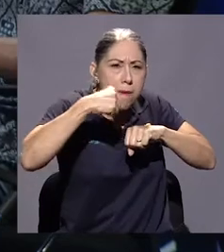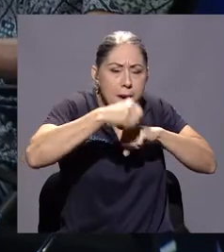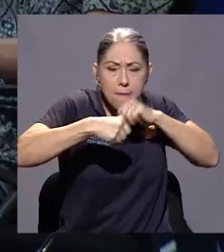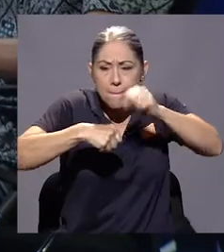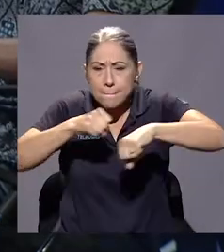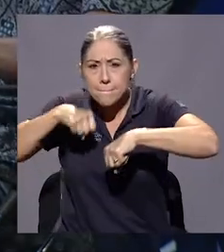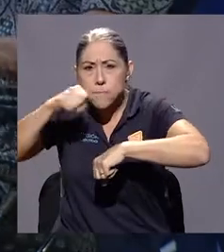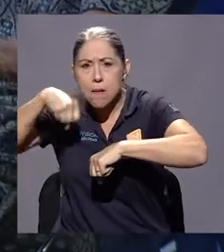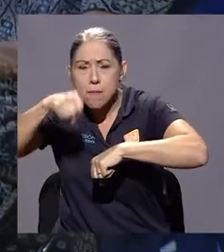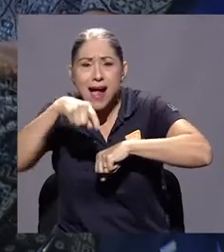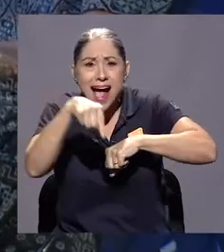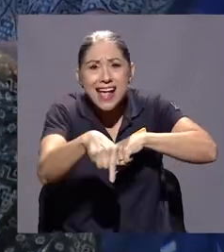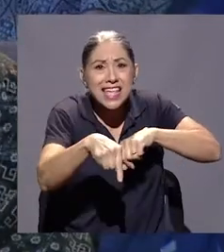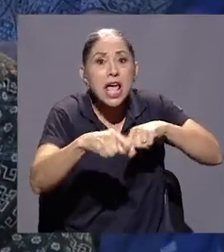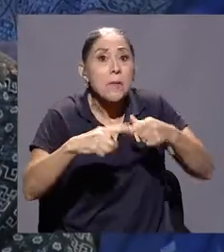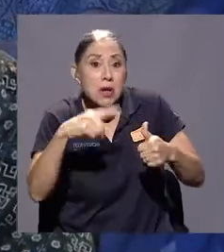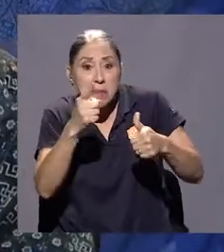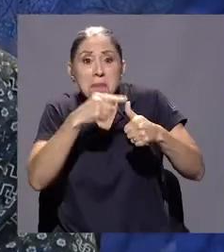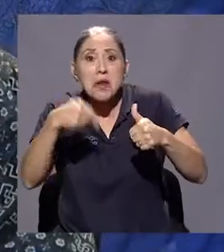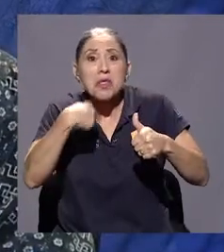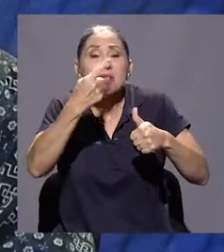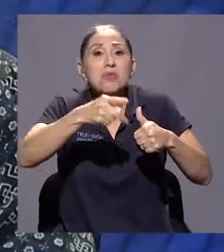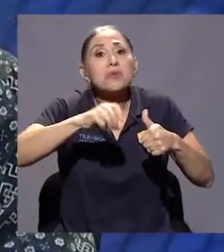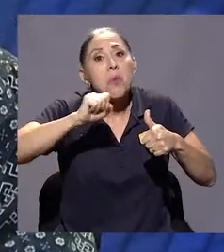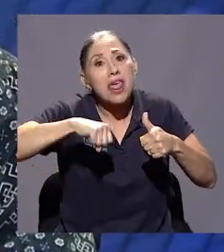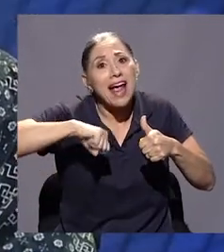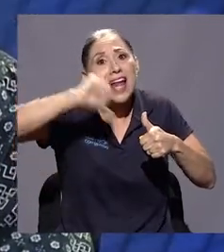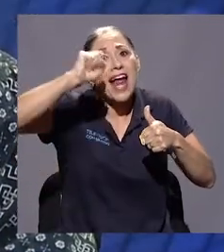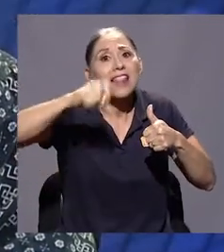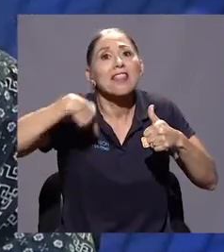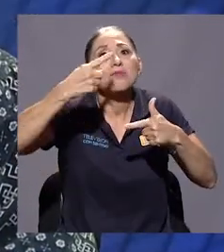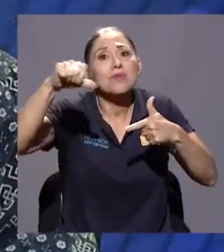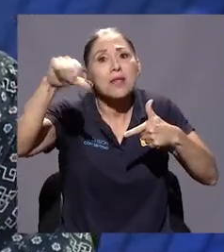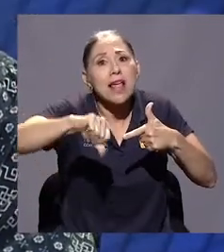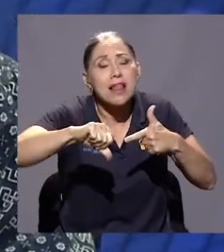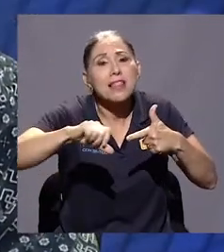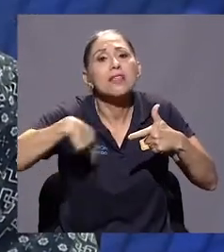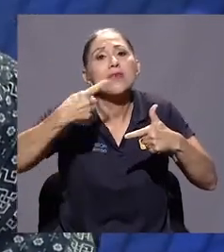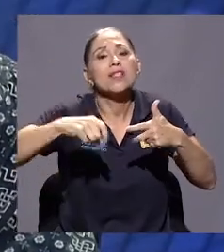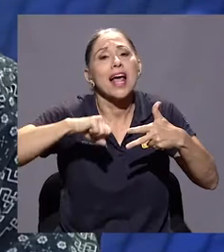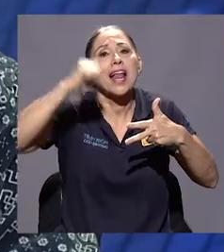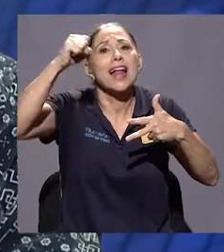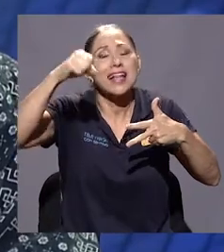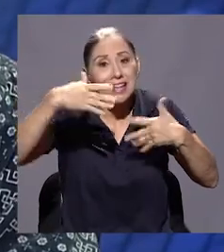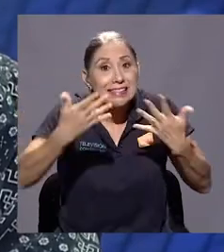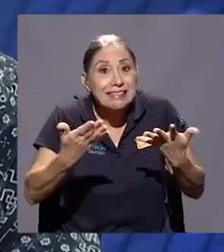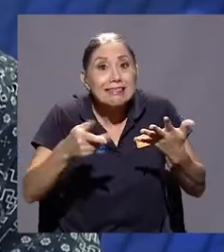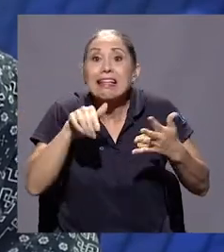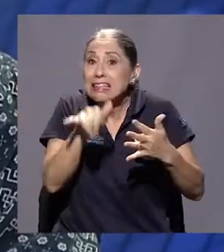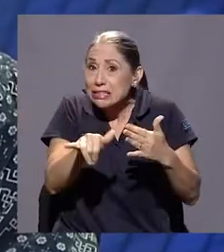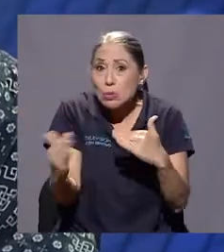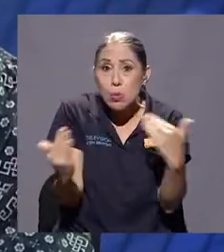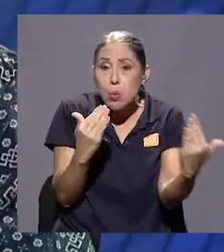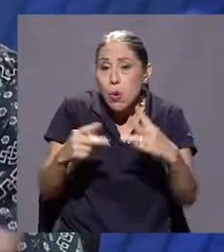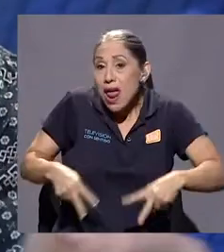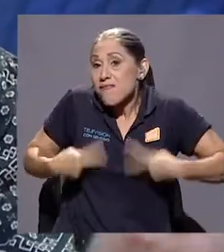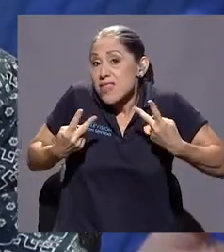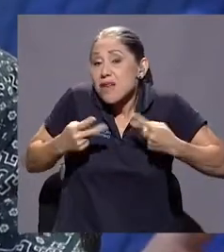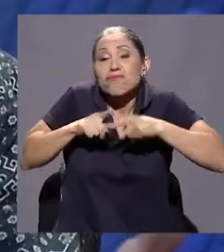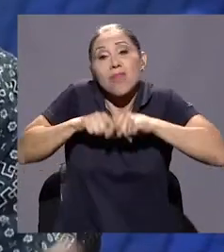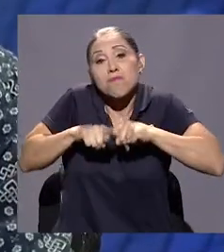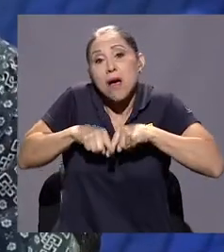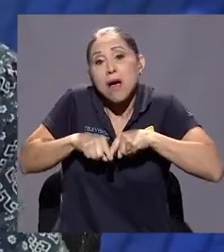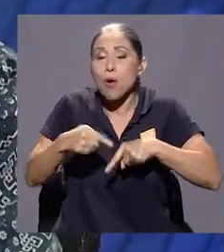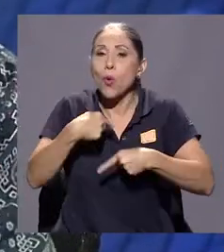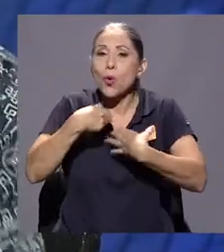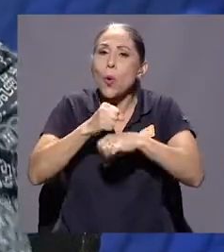segundo round, lo perdés, caes, te levantás y así es la vida. La vida es así. Depende de uno si va a seguir haciendo las cosas bien o si las